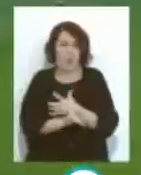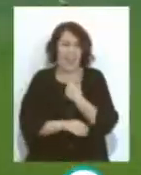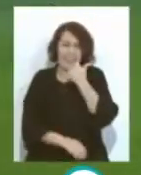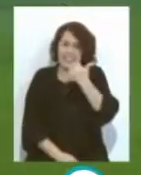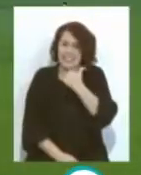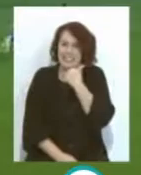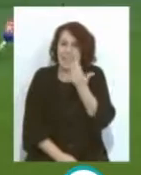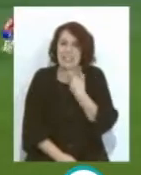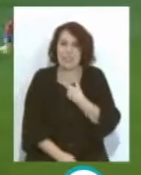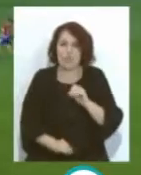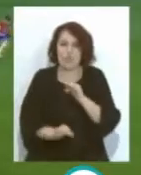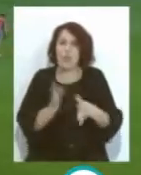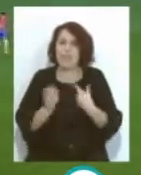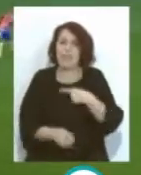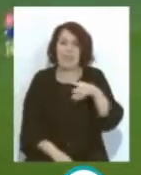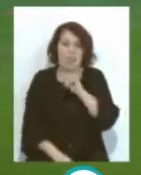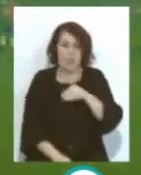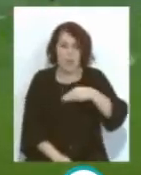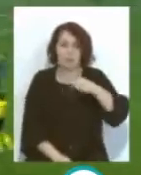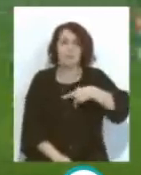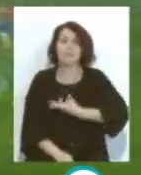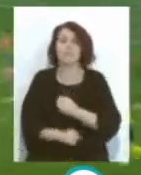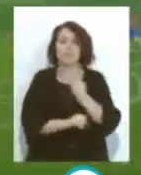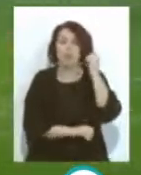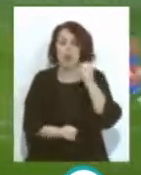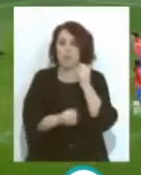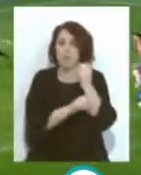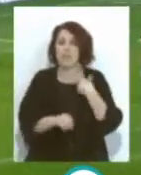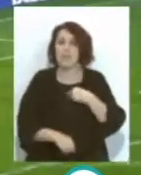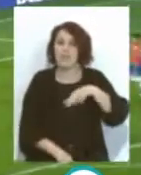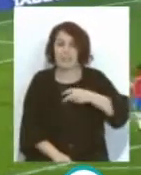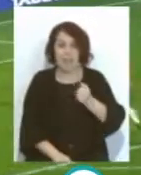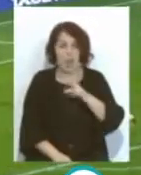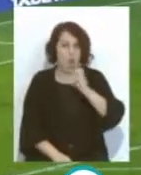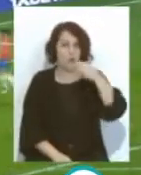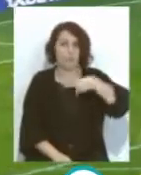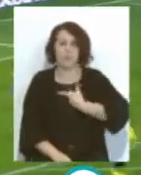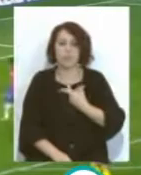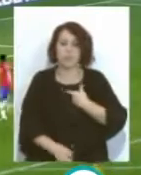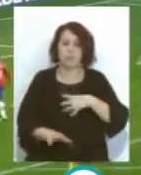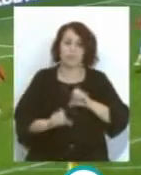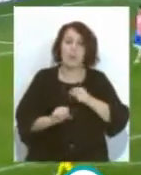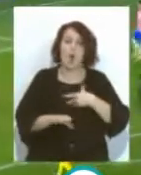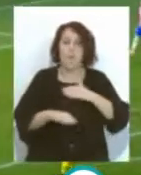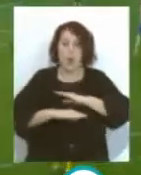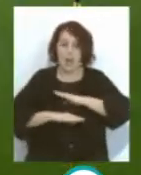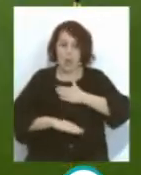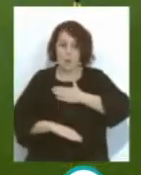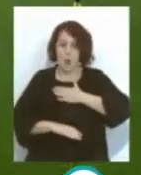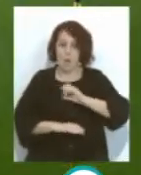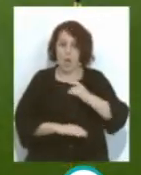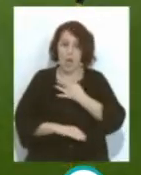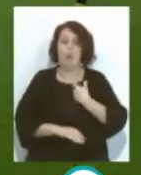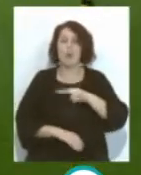Casi En suerte Griezmann Da el balón En el palo Y pega a Narón Y se introduce En su propia portería Y tres minutos después